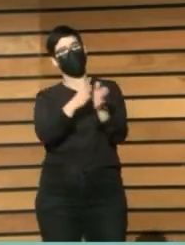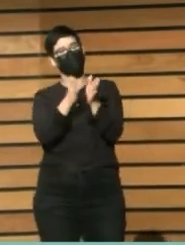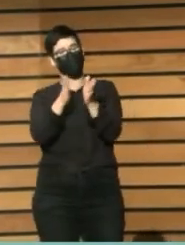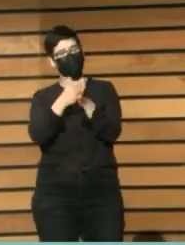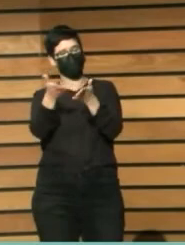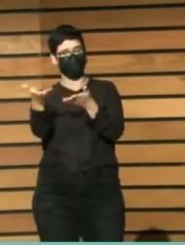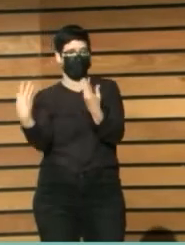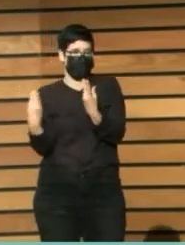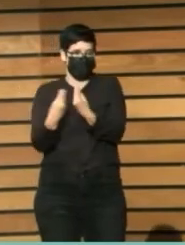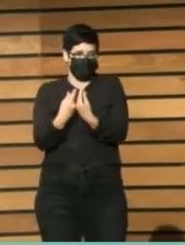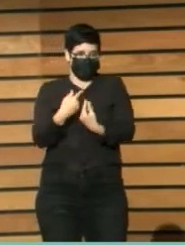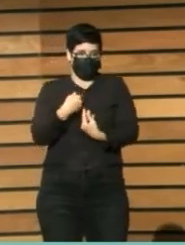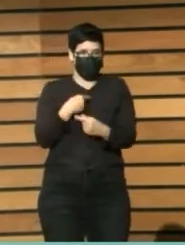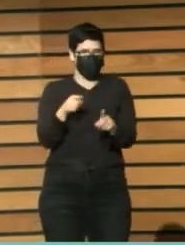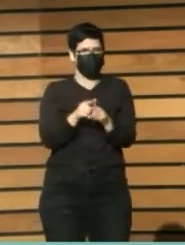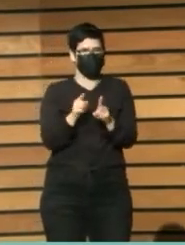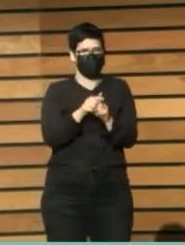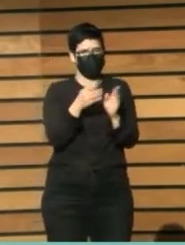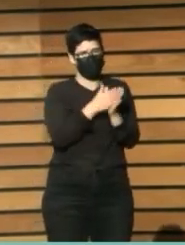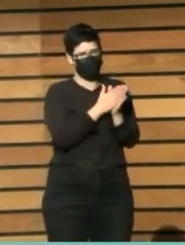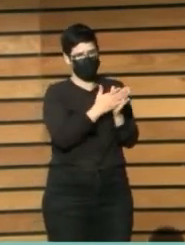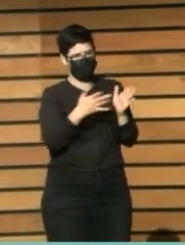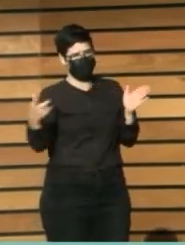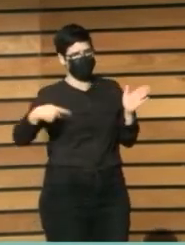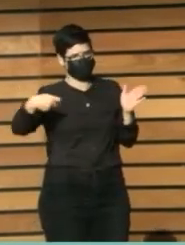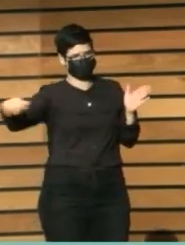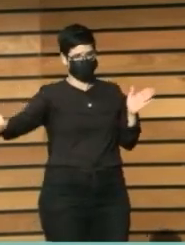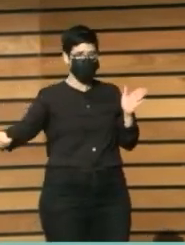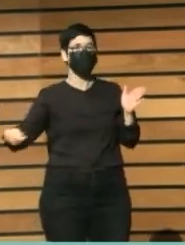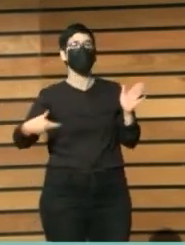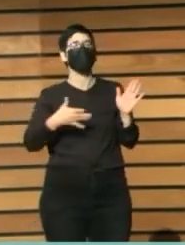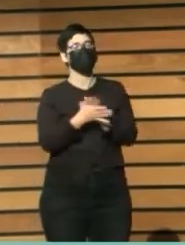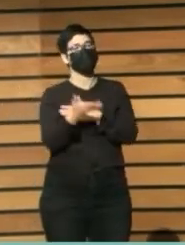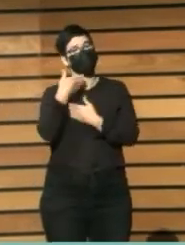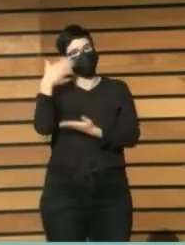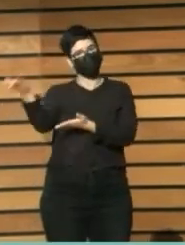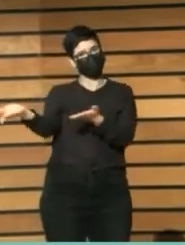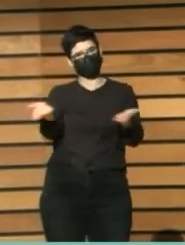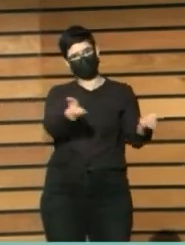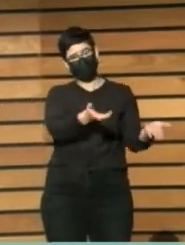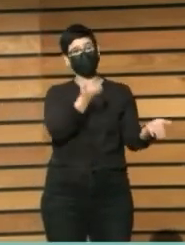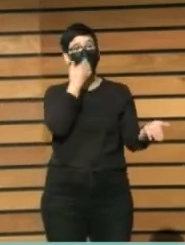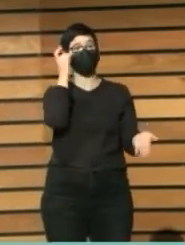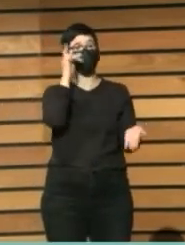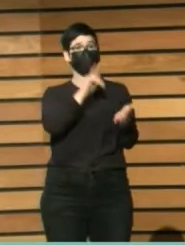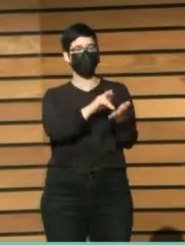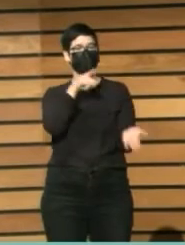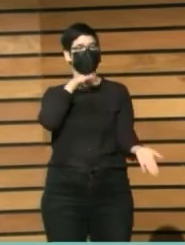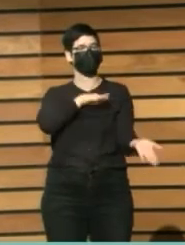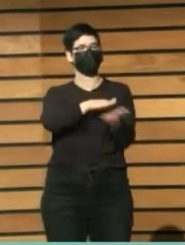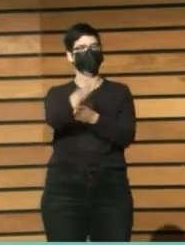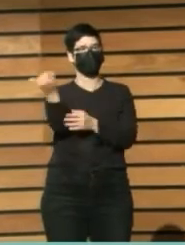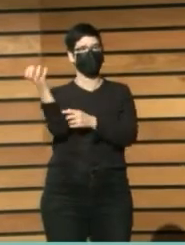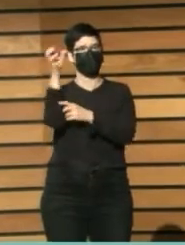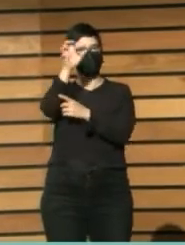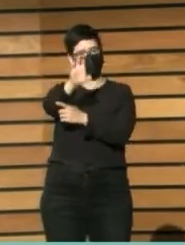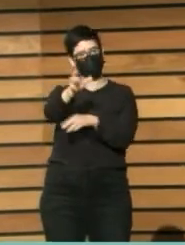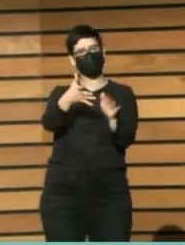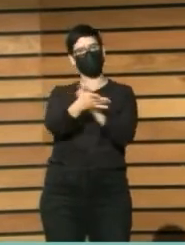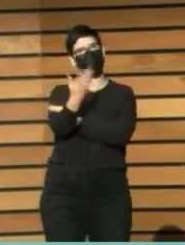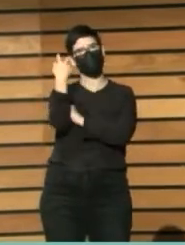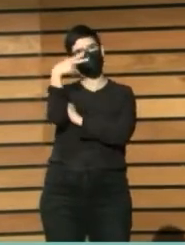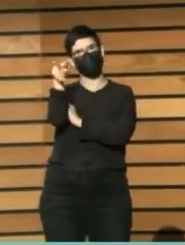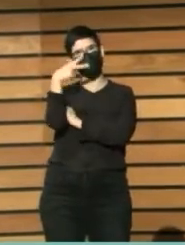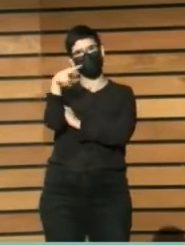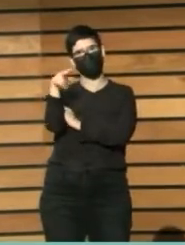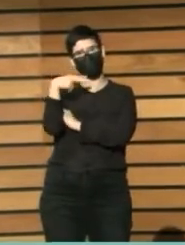respecto al modelo de las bibliotecas de la red. Invitarles desde ya a que cuando se publique, pues lean la ponencia escrita porque hay mucho más contenido del